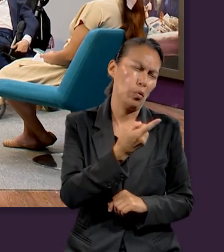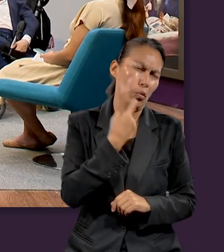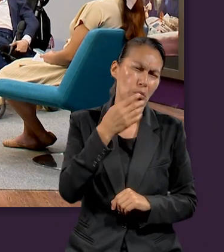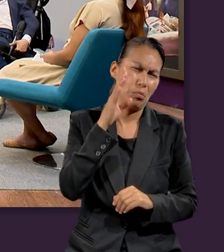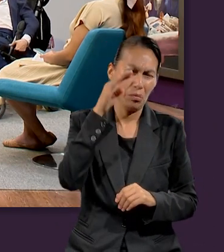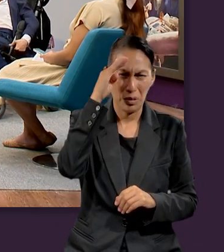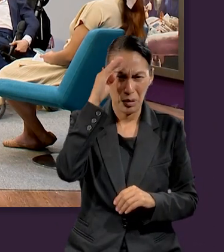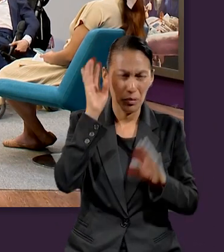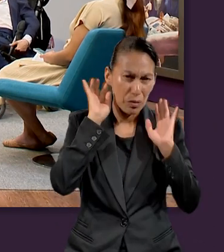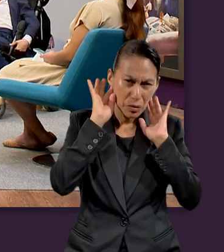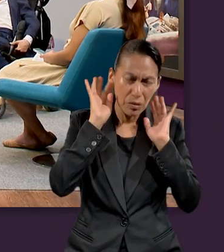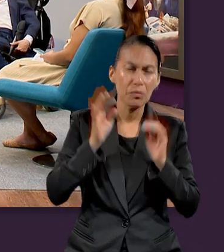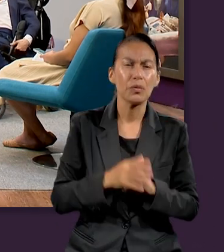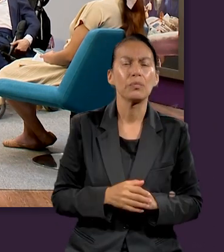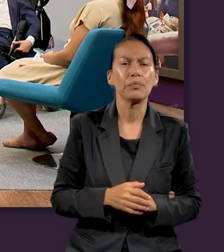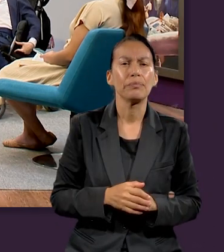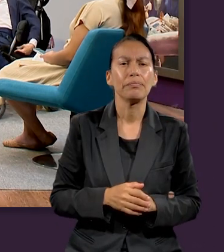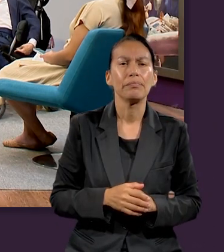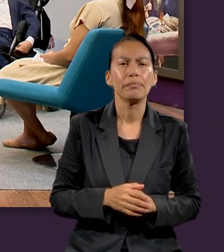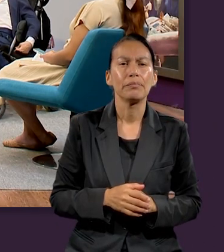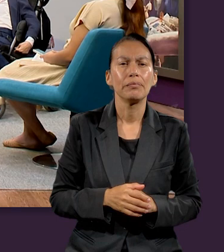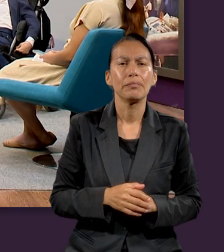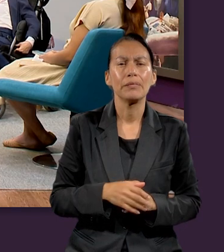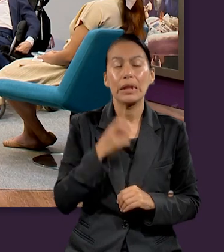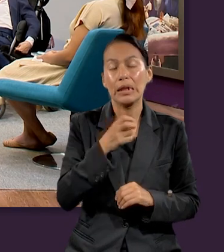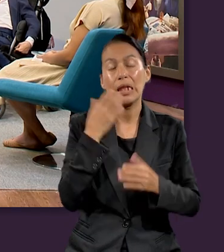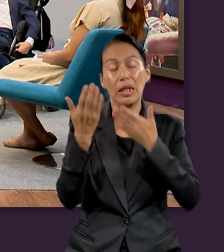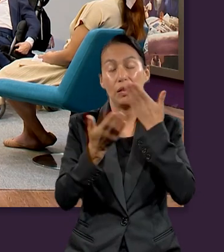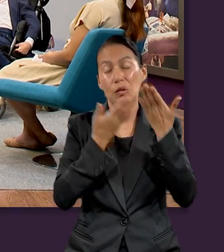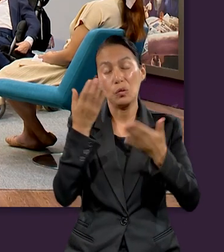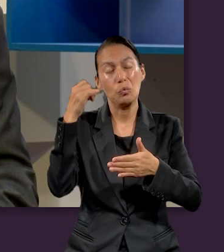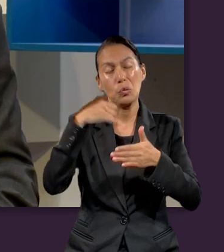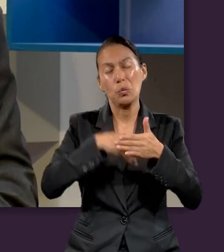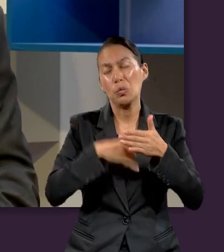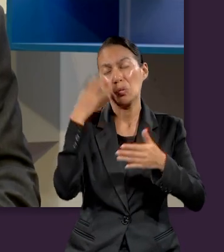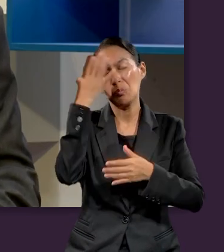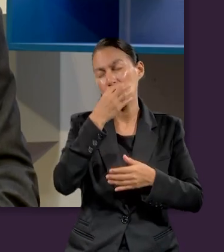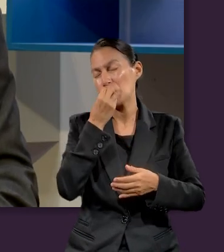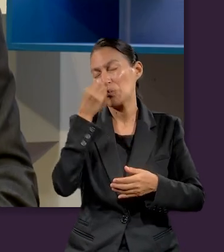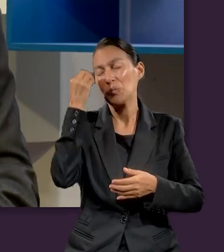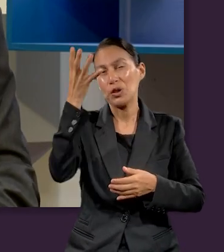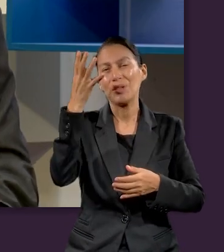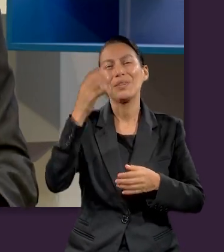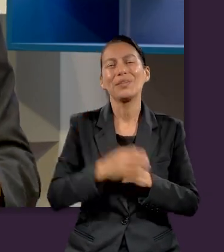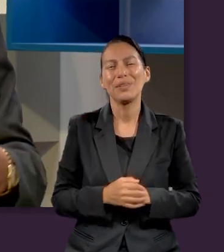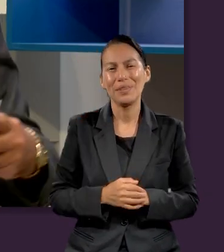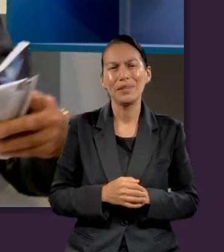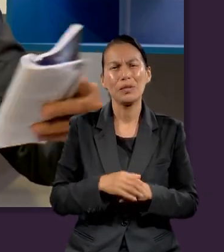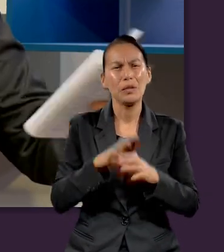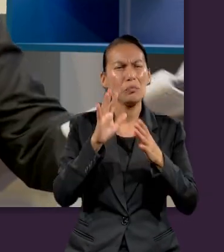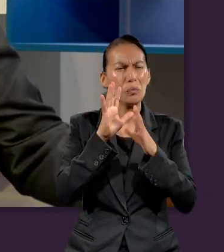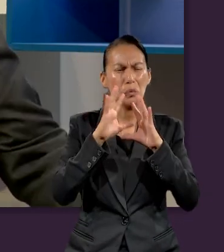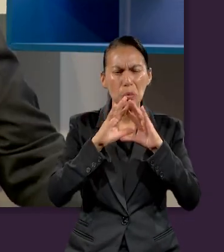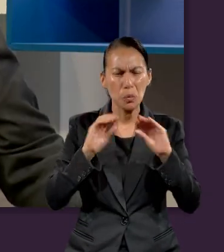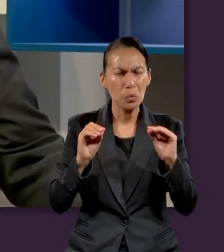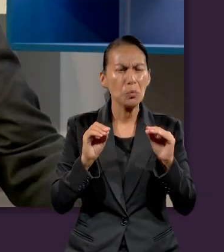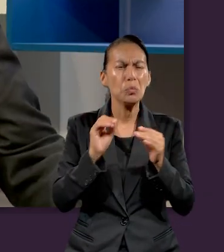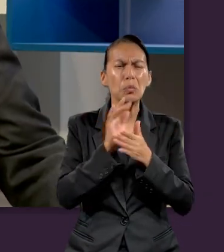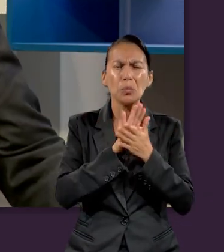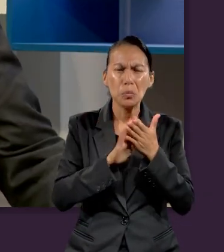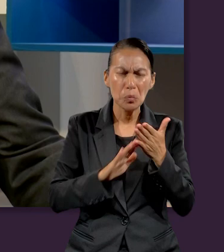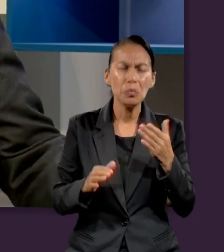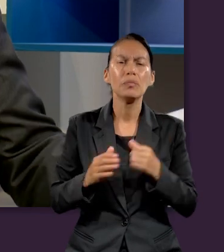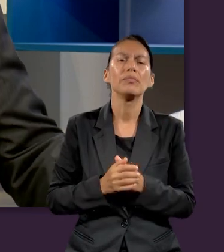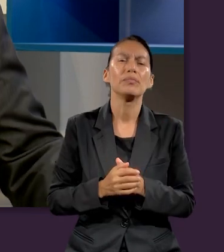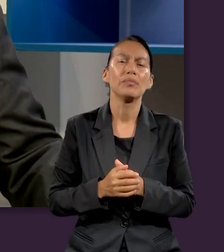escuchado. ¿Qué estudio tan profundo, tan maravilloso, pero también tan sencillo, por una